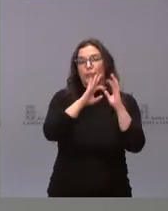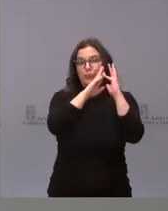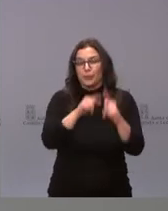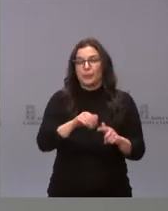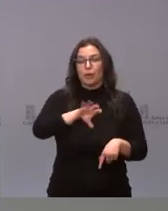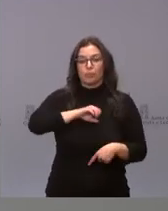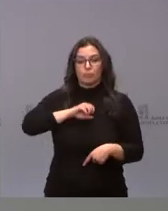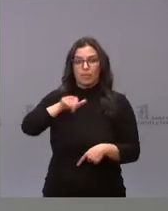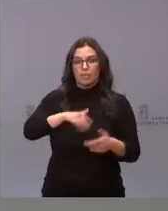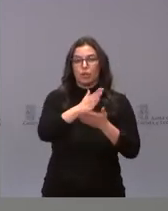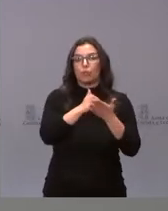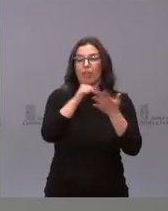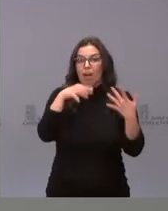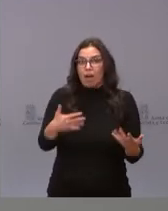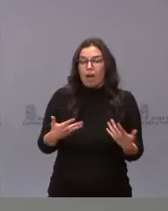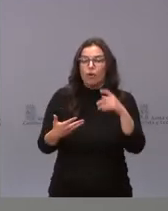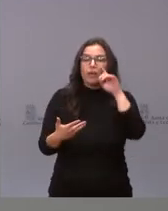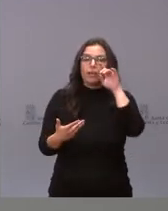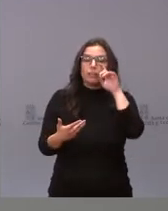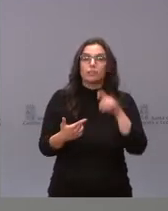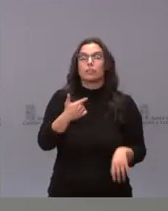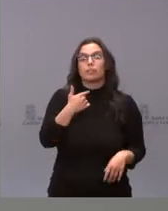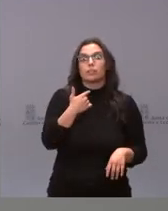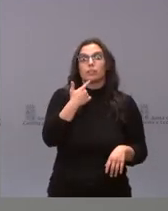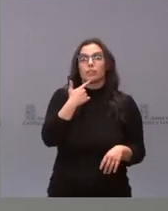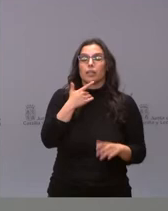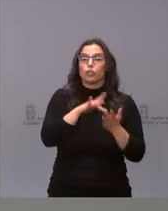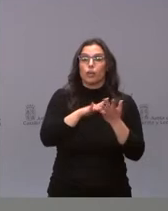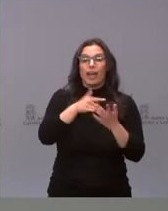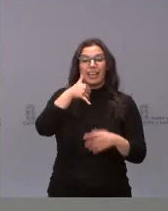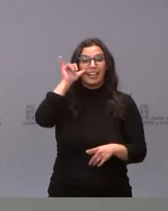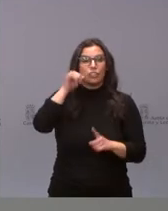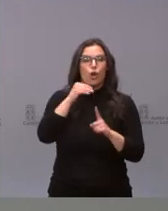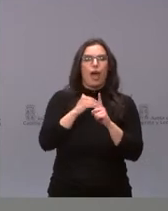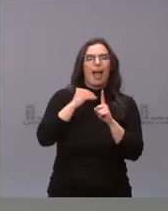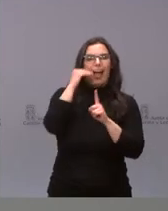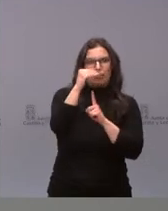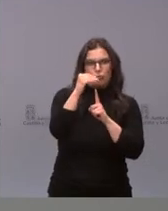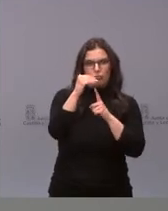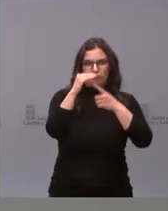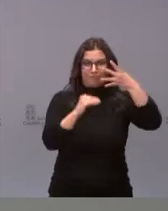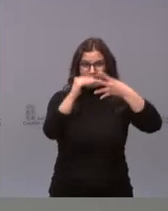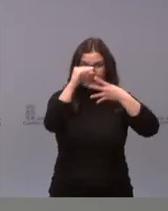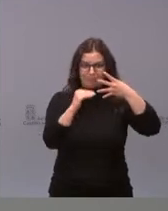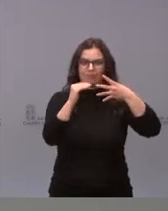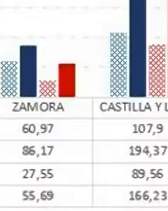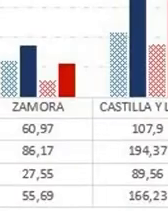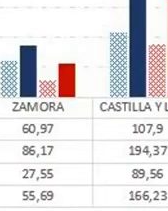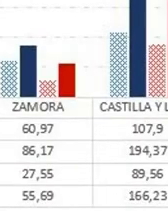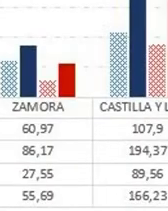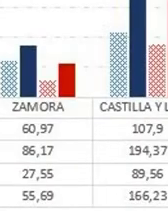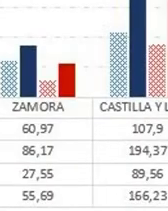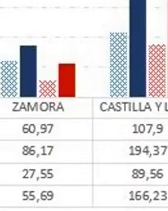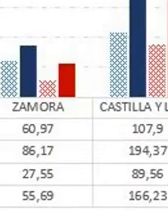de contagio en nuestra comunidad a día de hoy nos indica que estamos en riesgo alto a nivel global, con una incidencia acumulada de